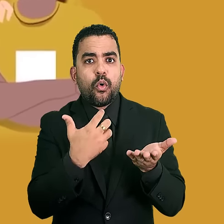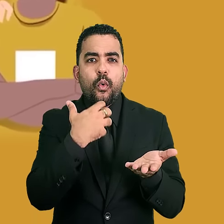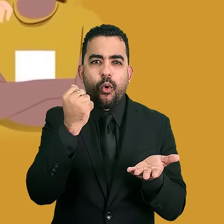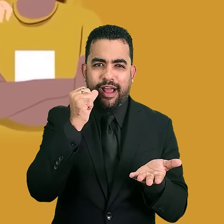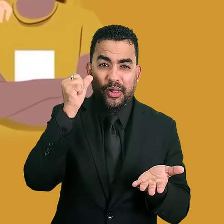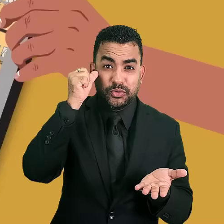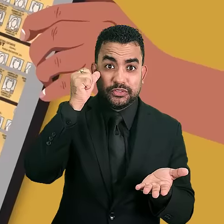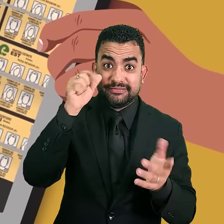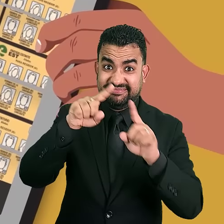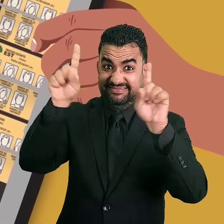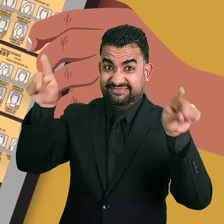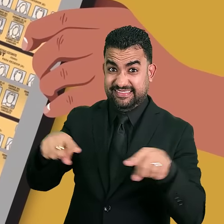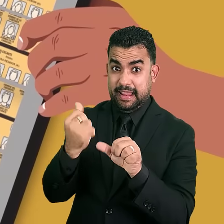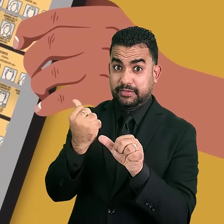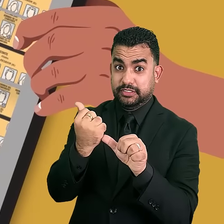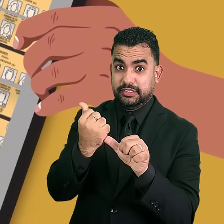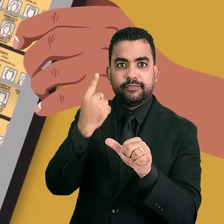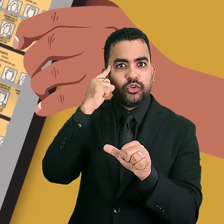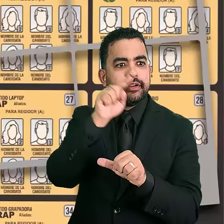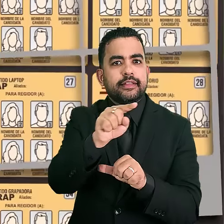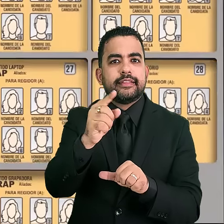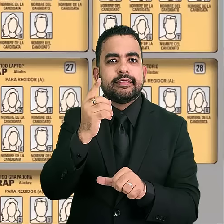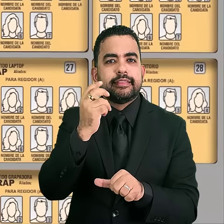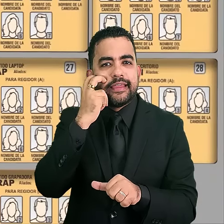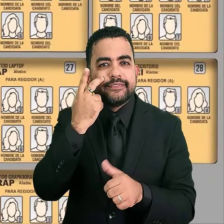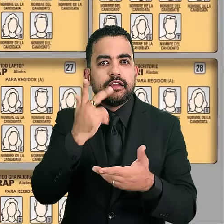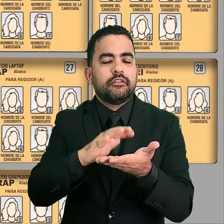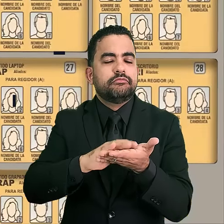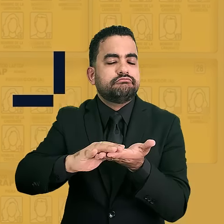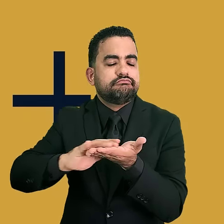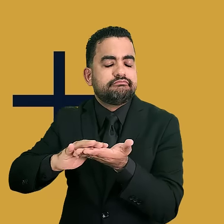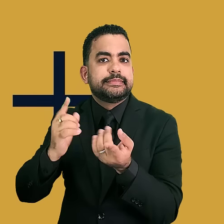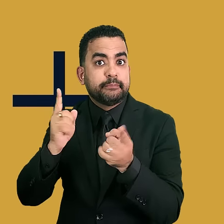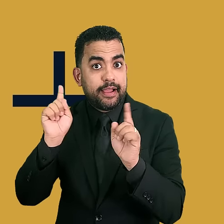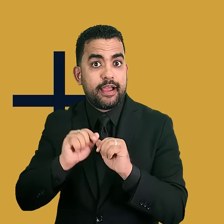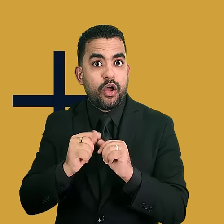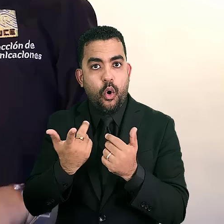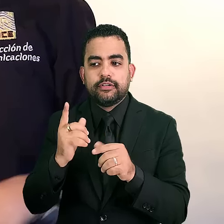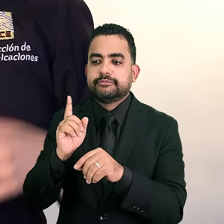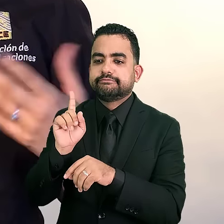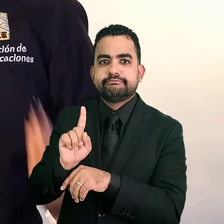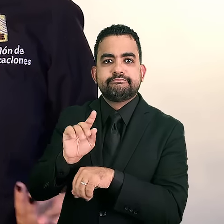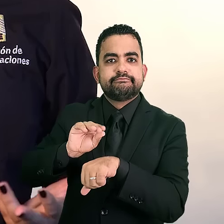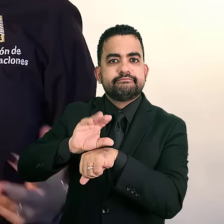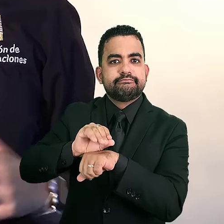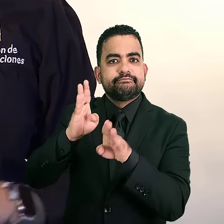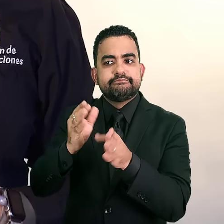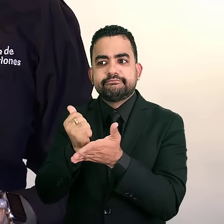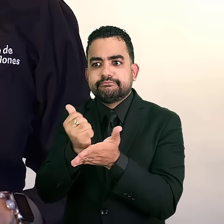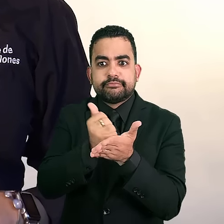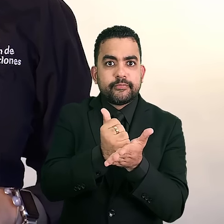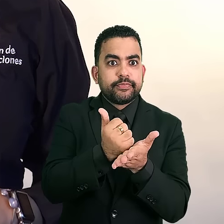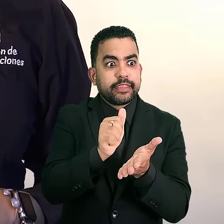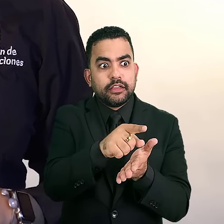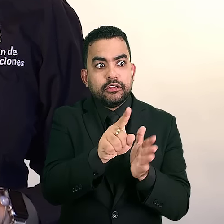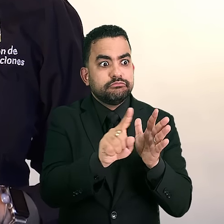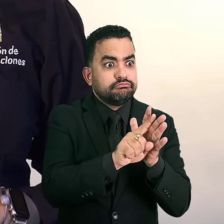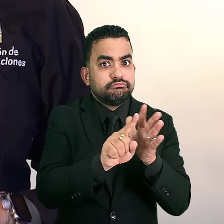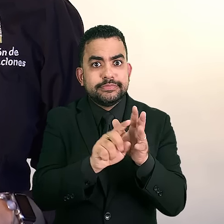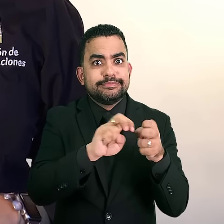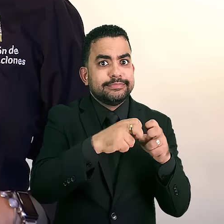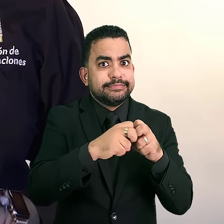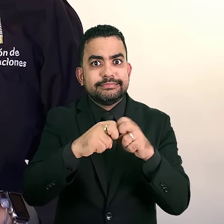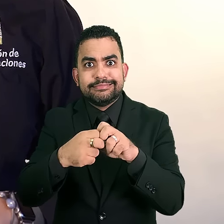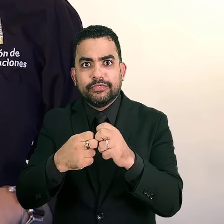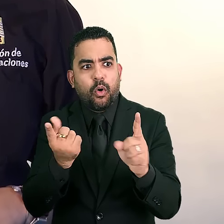y adultas mayores, las plantillas auxiliares para personas con discapacidad visual y un facilitador o facilitadora inclusiva que, entre otras